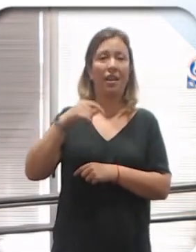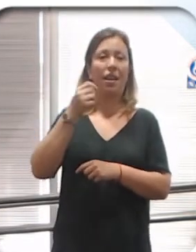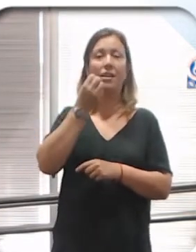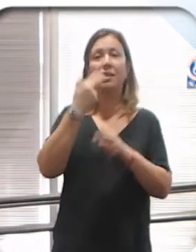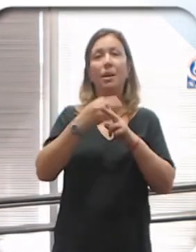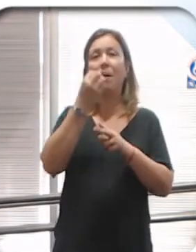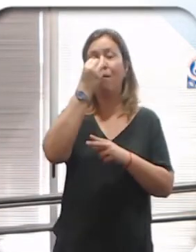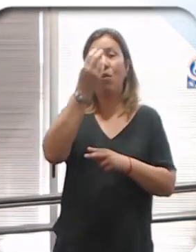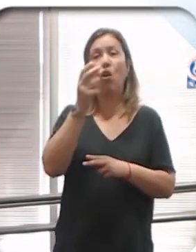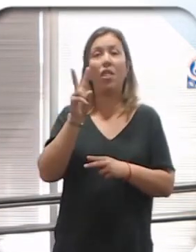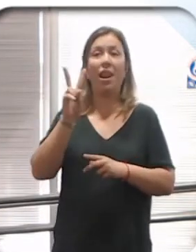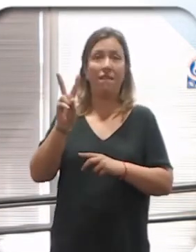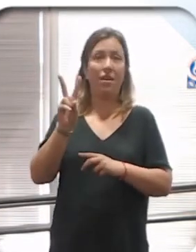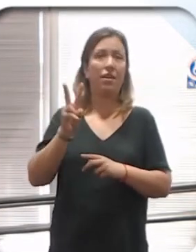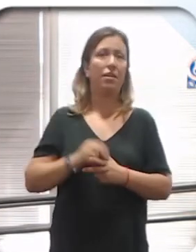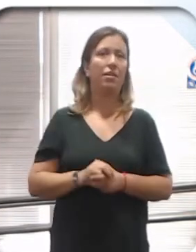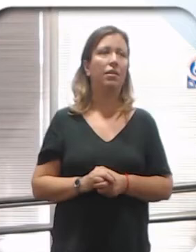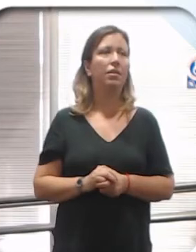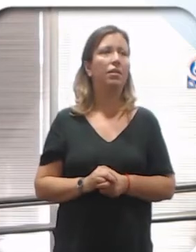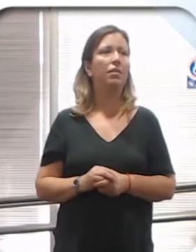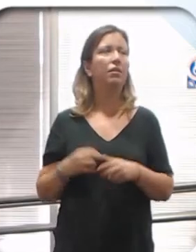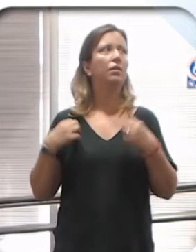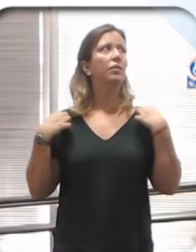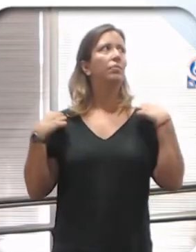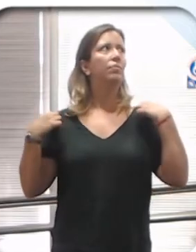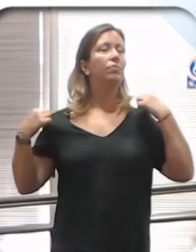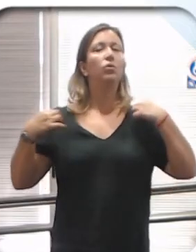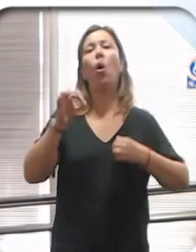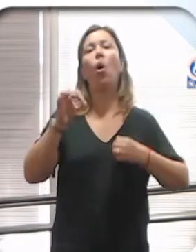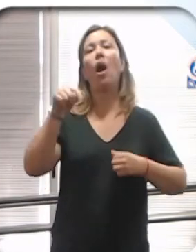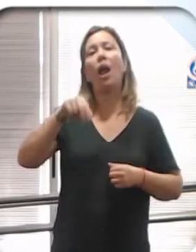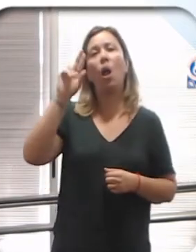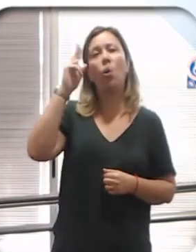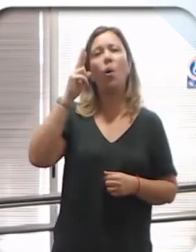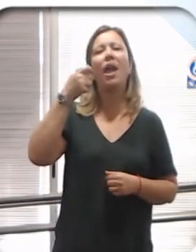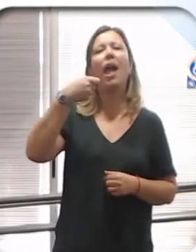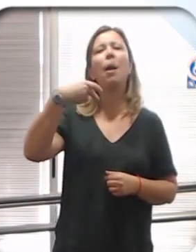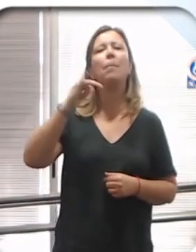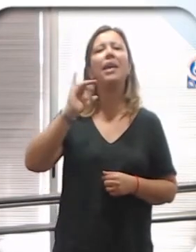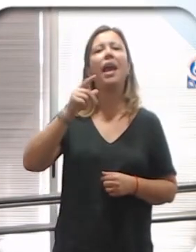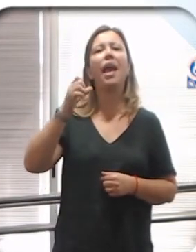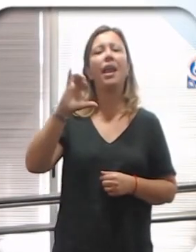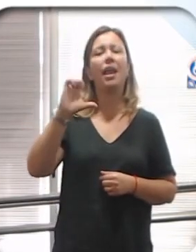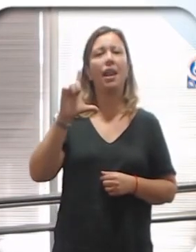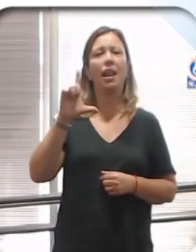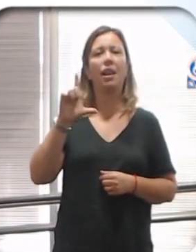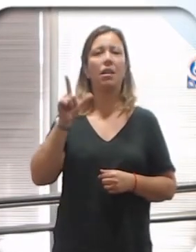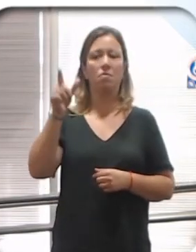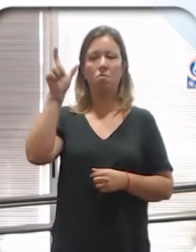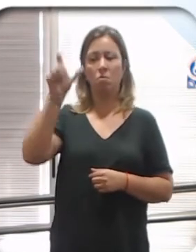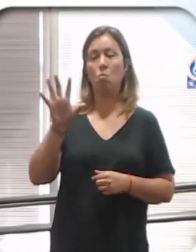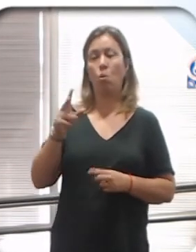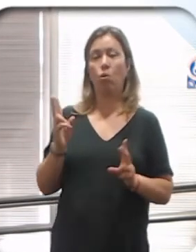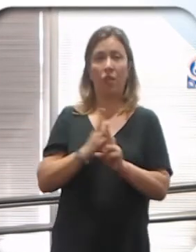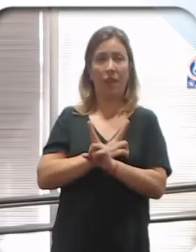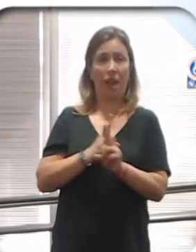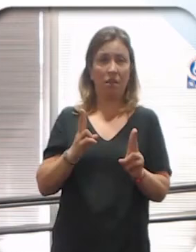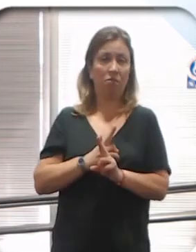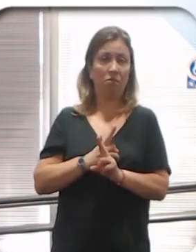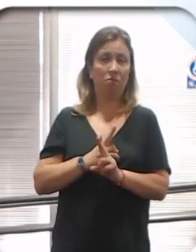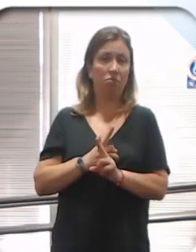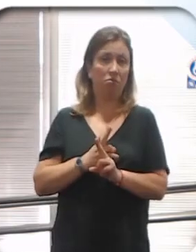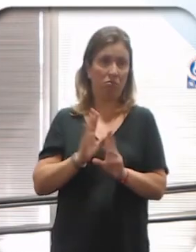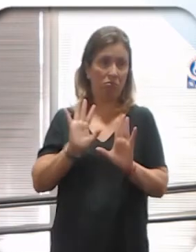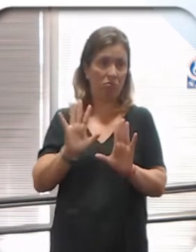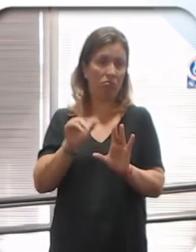flor de la B, o Abigail Pereira, si lo traemos a Uruguay. ¿No? ¿Qué es? Es una chica trans. ¿Sí?